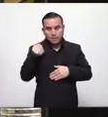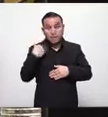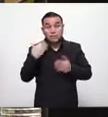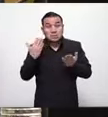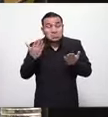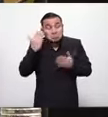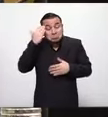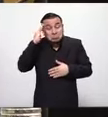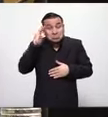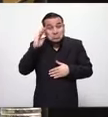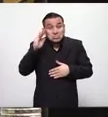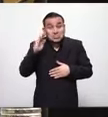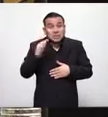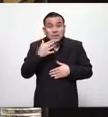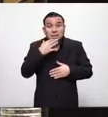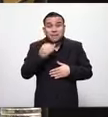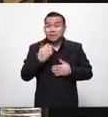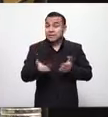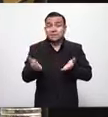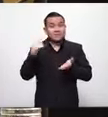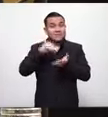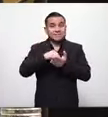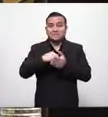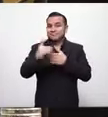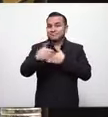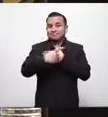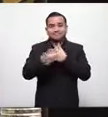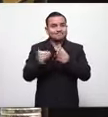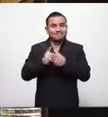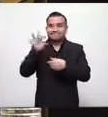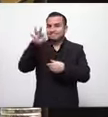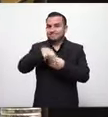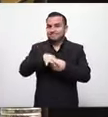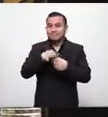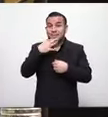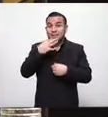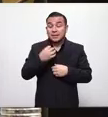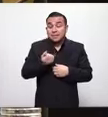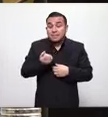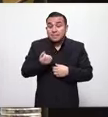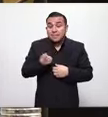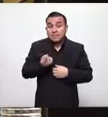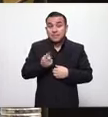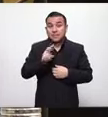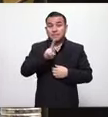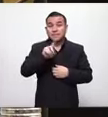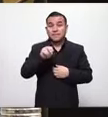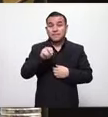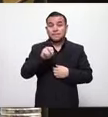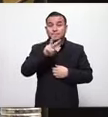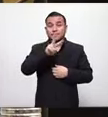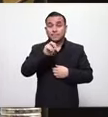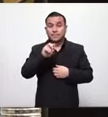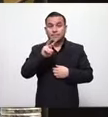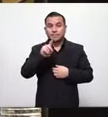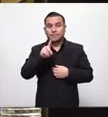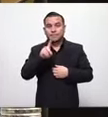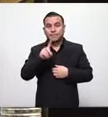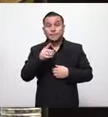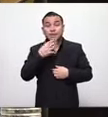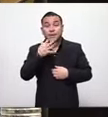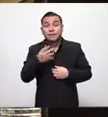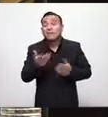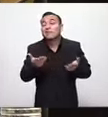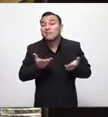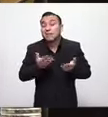razones que sean no van a regresar a la asamblea vamos a elecciones ya próximamente y